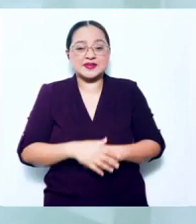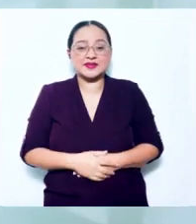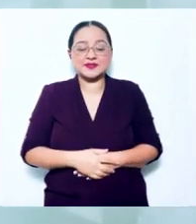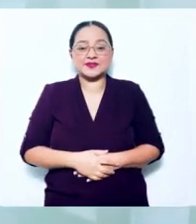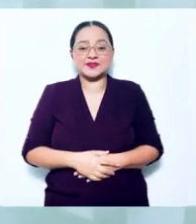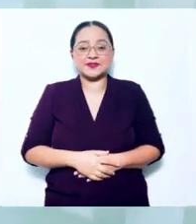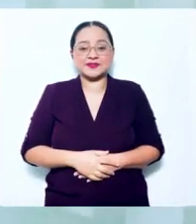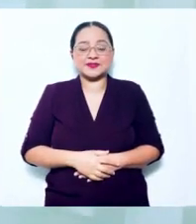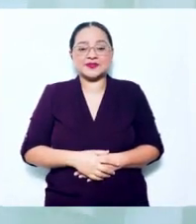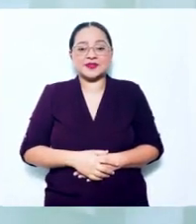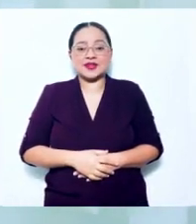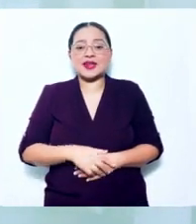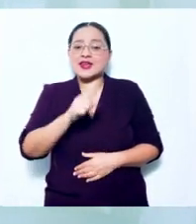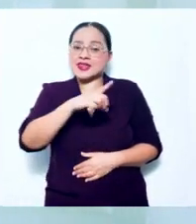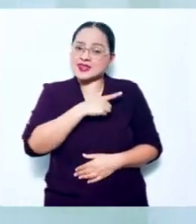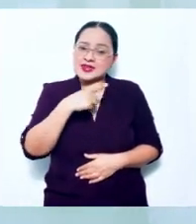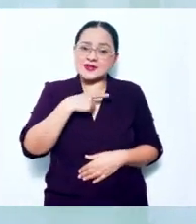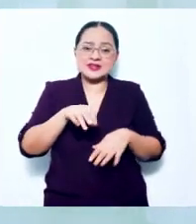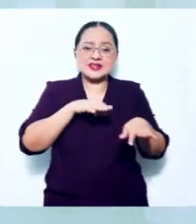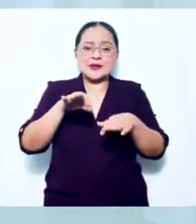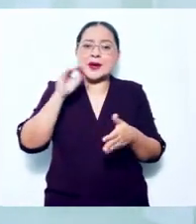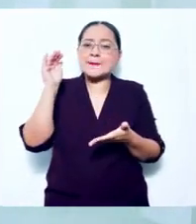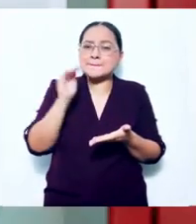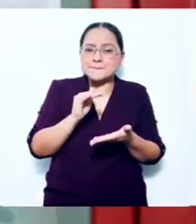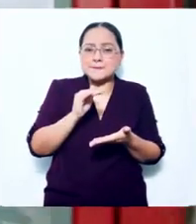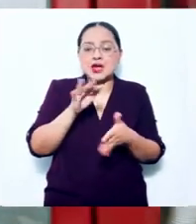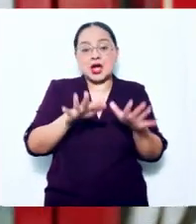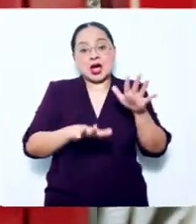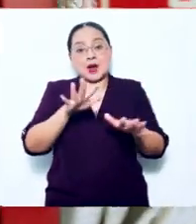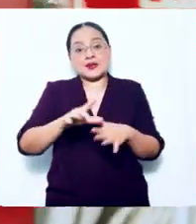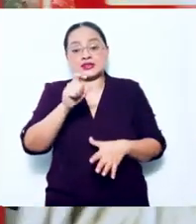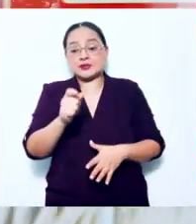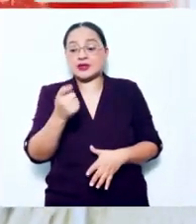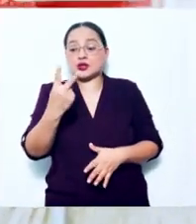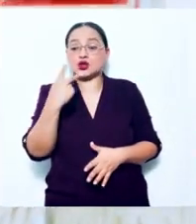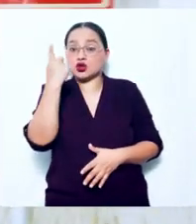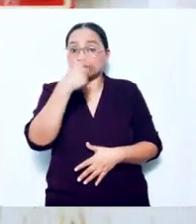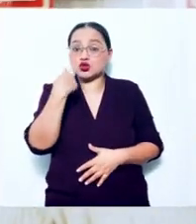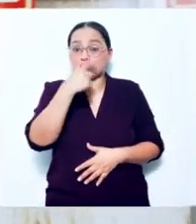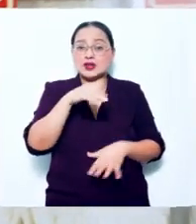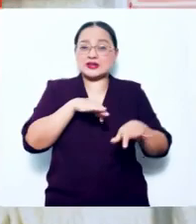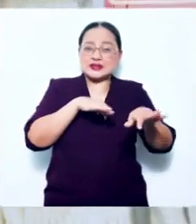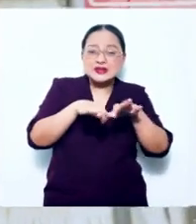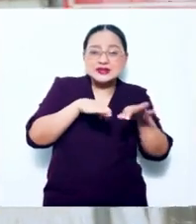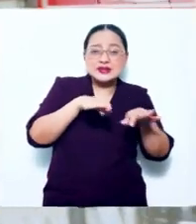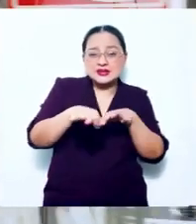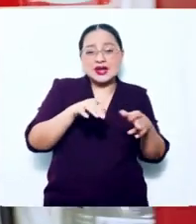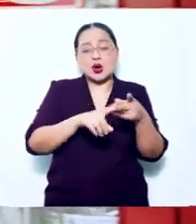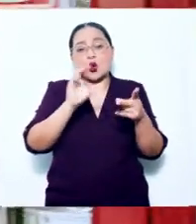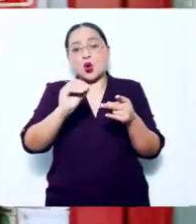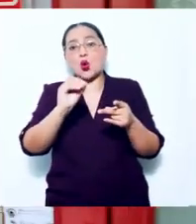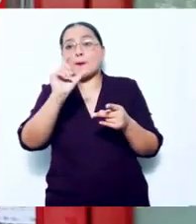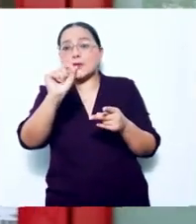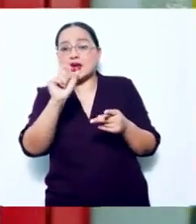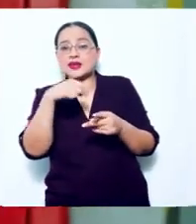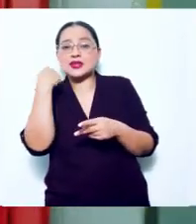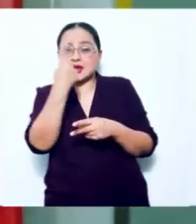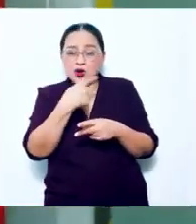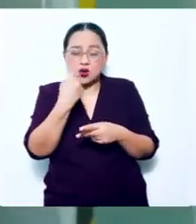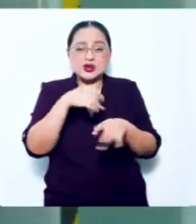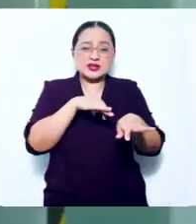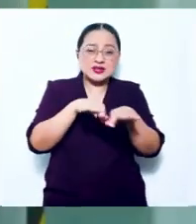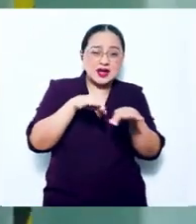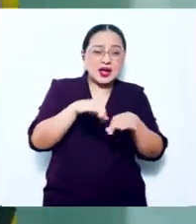Bueno, que trabajara menos. De verdad que a veces son 22 horas, a veces son 20 horas y que estuviera